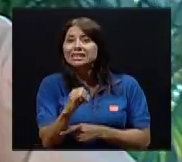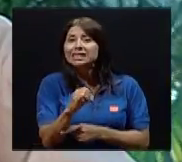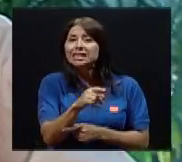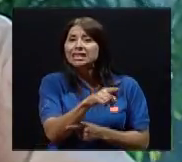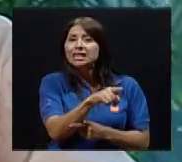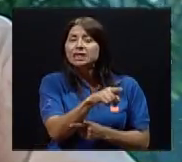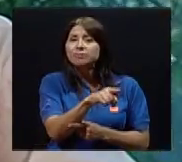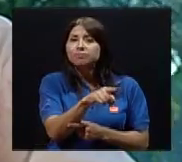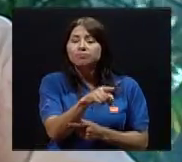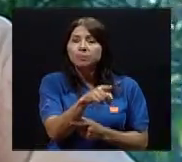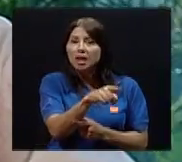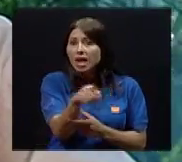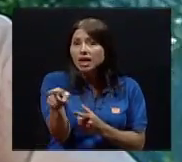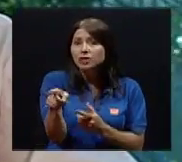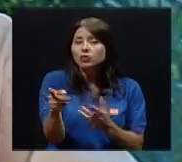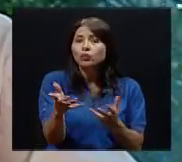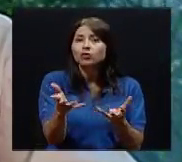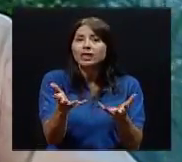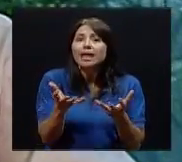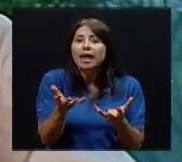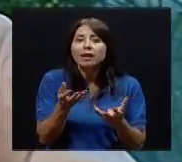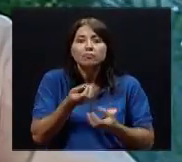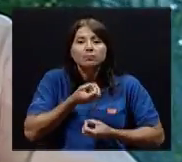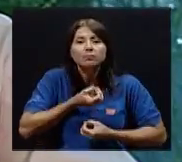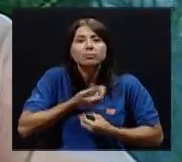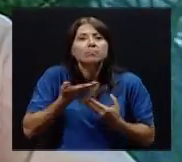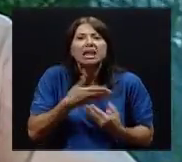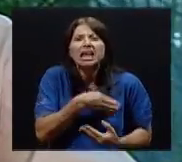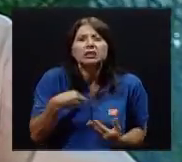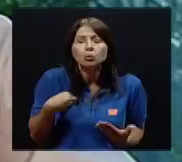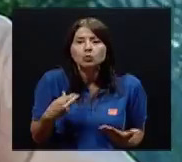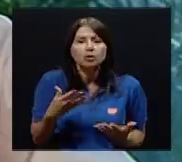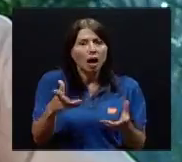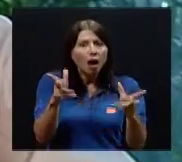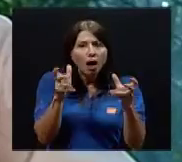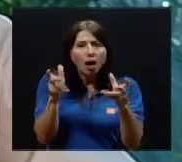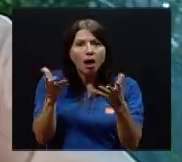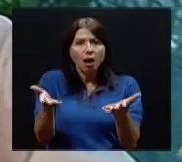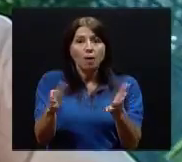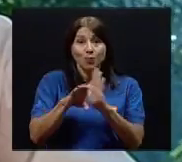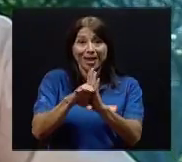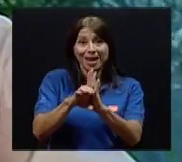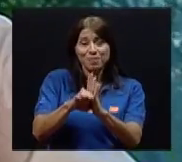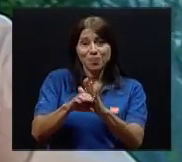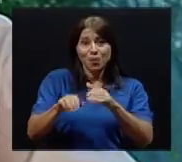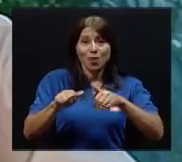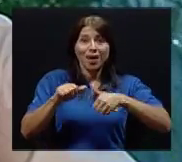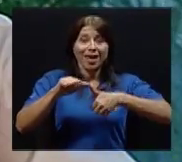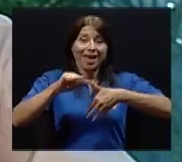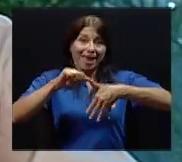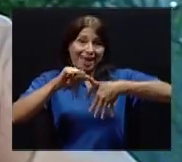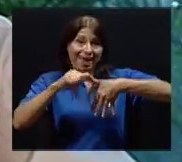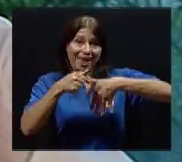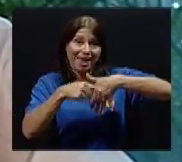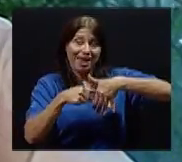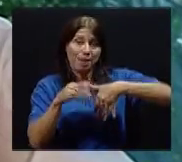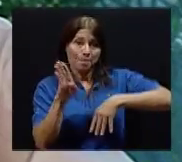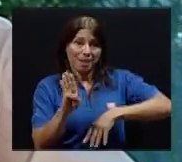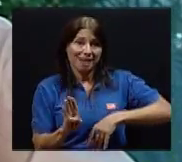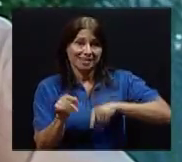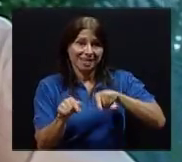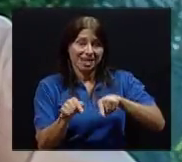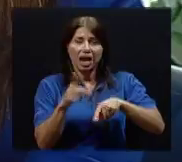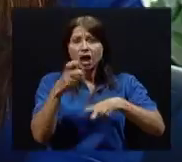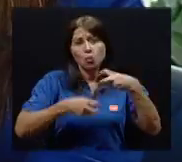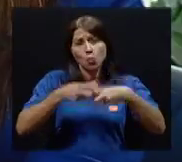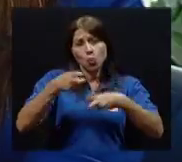gusta. Por ejemplo, en Brasil hay un gran problema que en la escuela, donde se debería hacer la